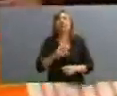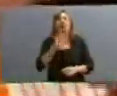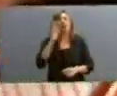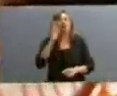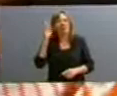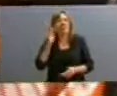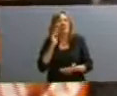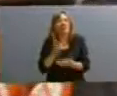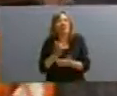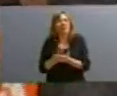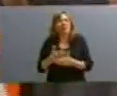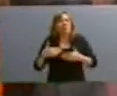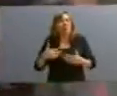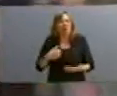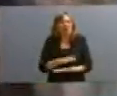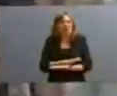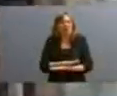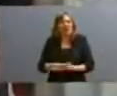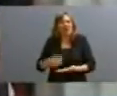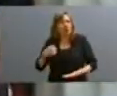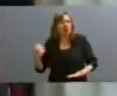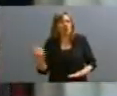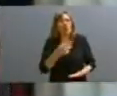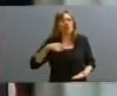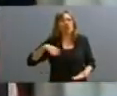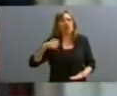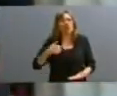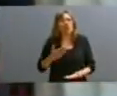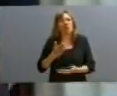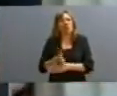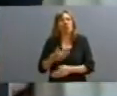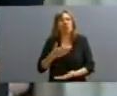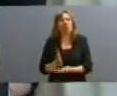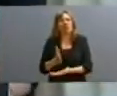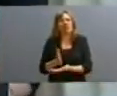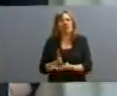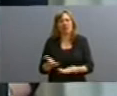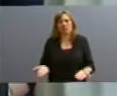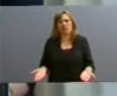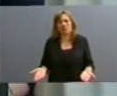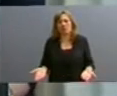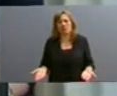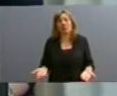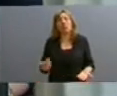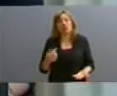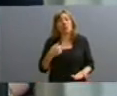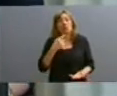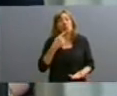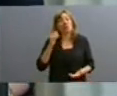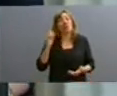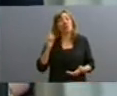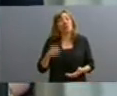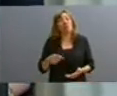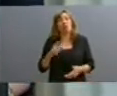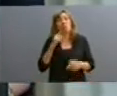de los elementales derechos humanos a los que tiene derecho toda sociedad. Y hablando de ello, también quiero referirme a un tema que fue